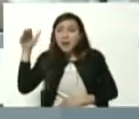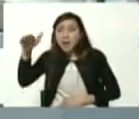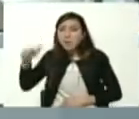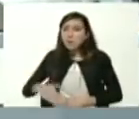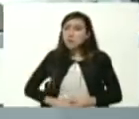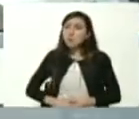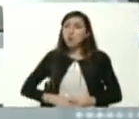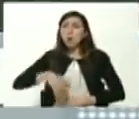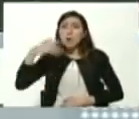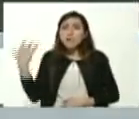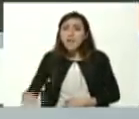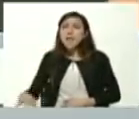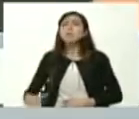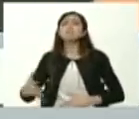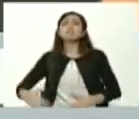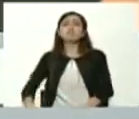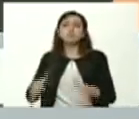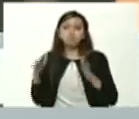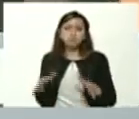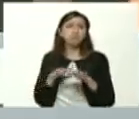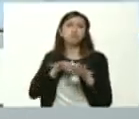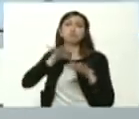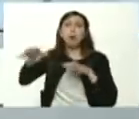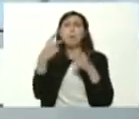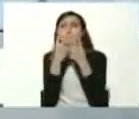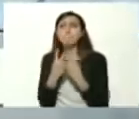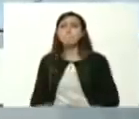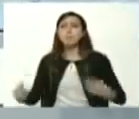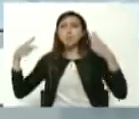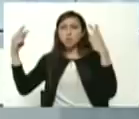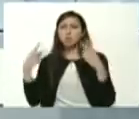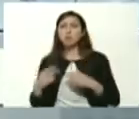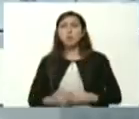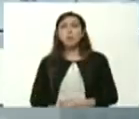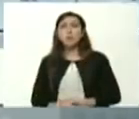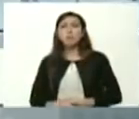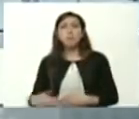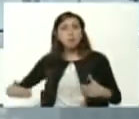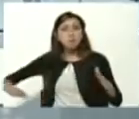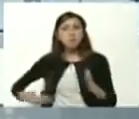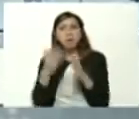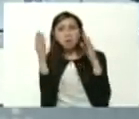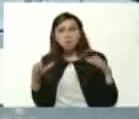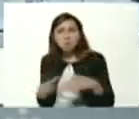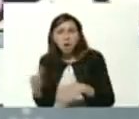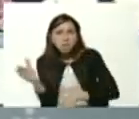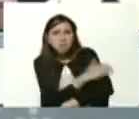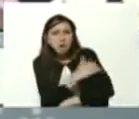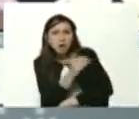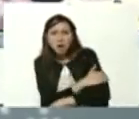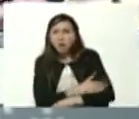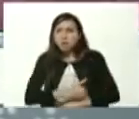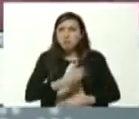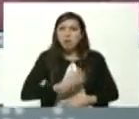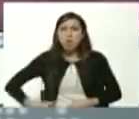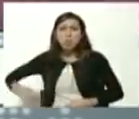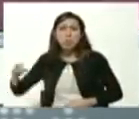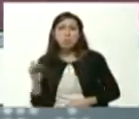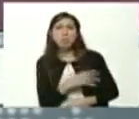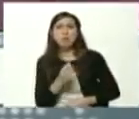fuerzas de izquierda obtuvieron una gran victoria contra la derecha pinochetista contra Piñera